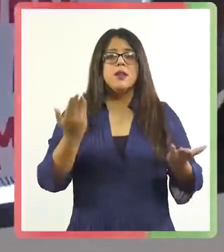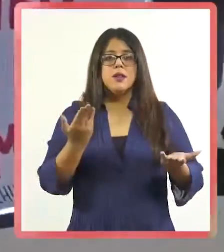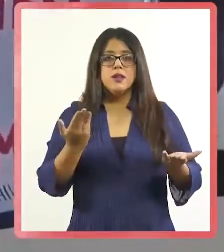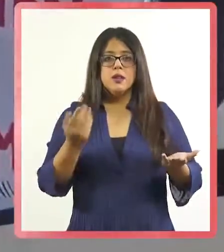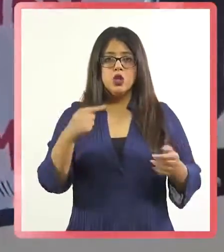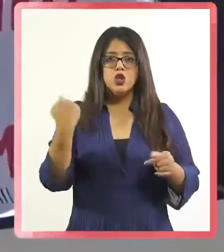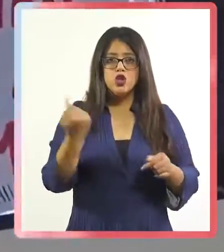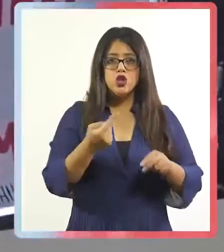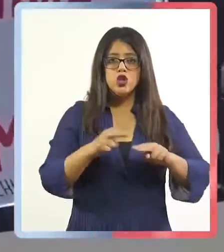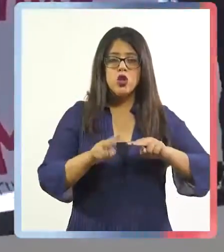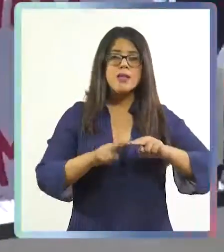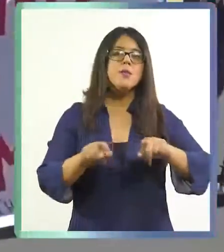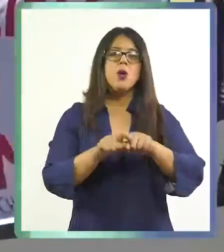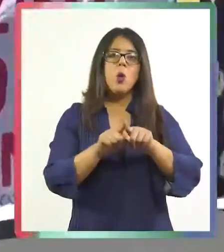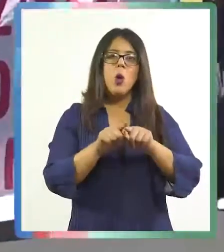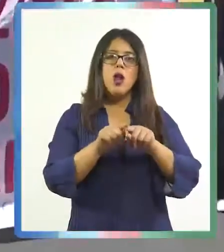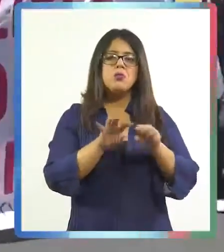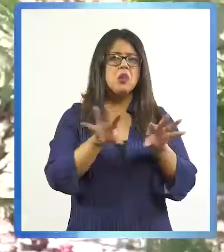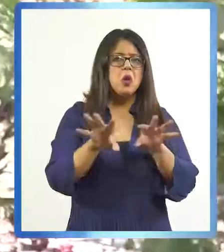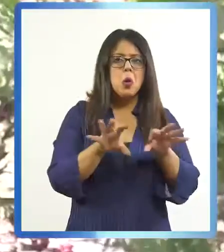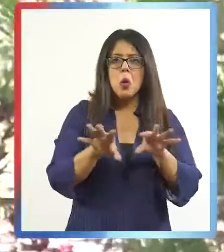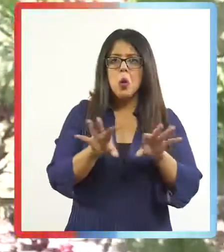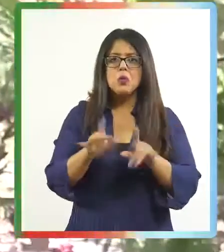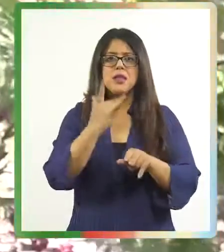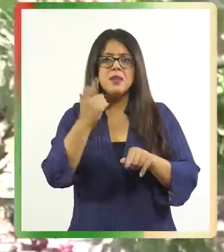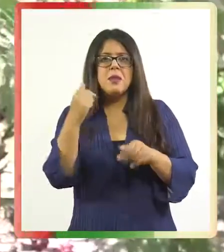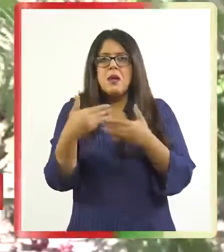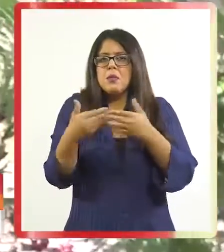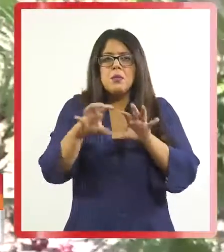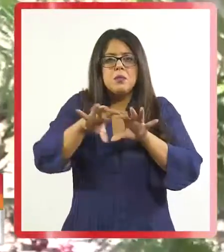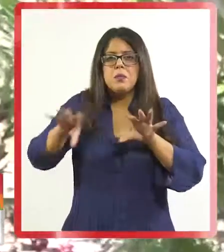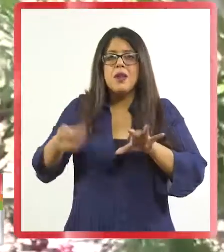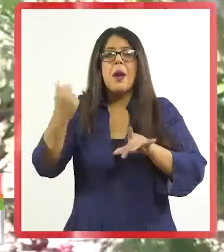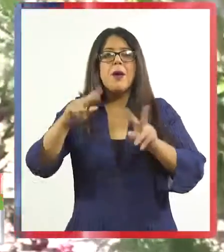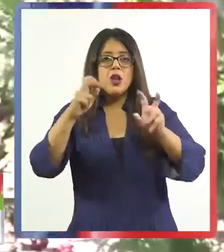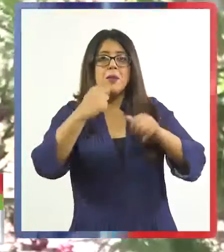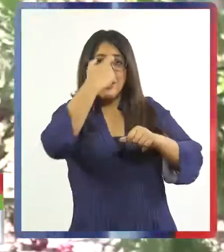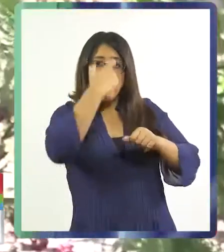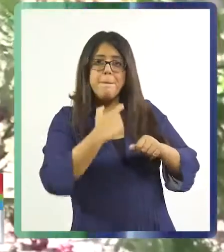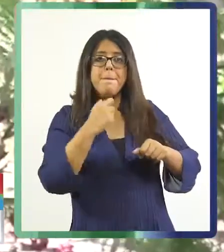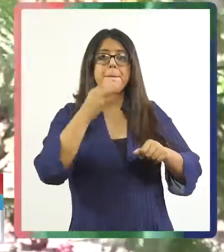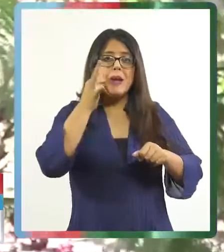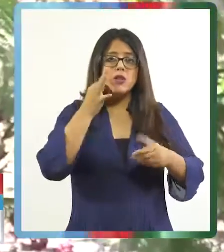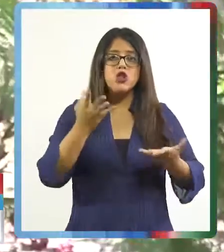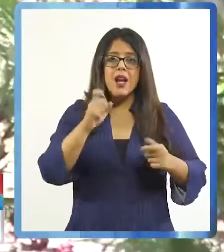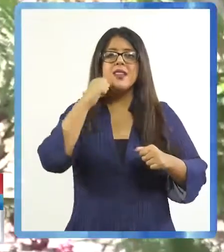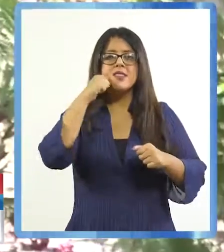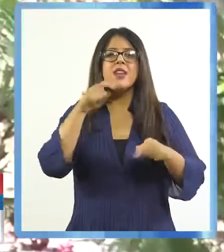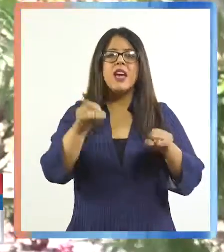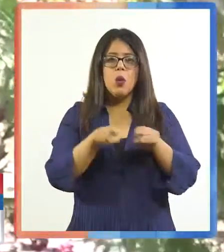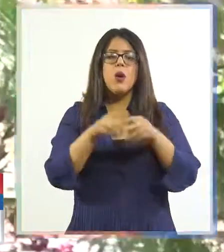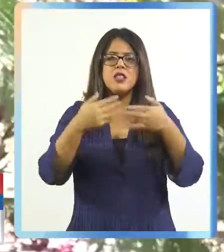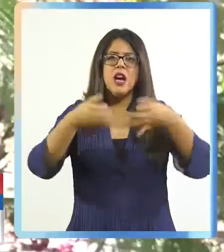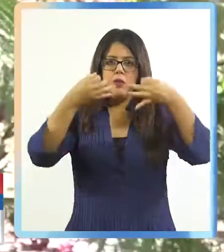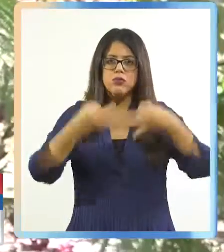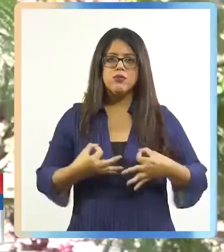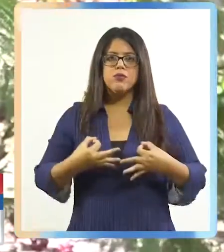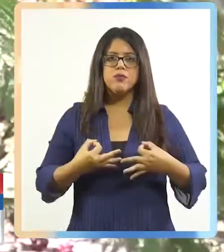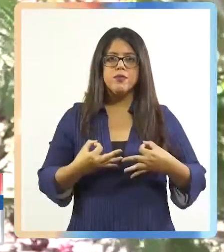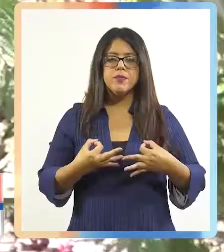la parte metodológica. Uno se atreve a hacer muchas cosas siempre y es independiente, pero en la parte personal sí hay una